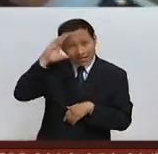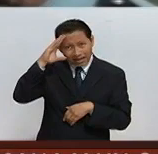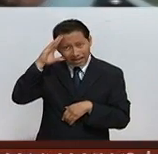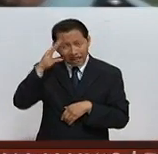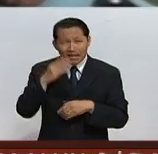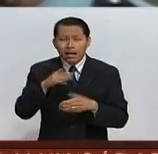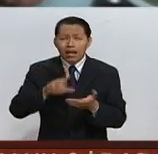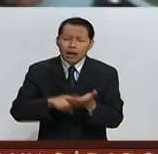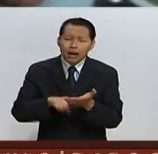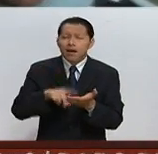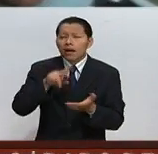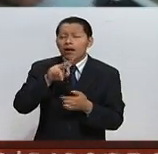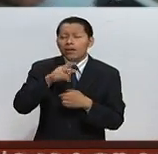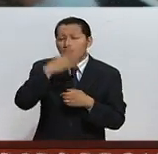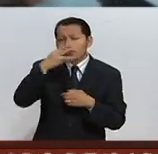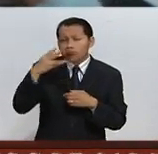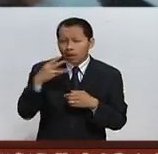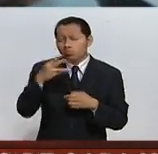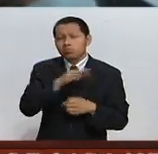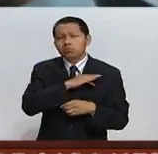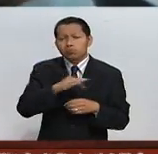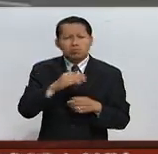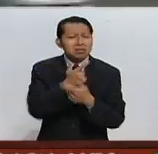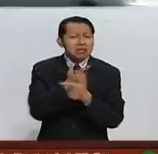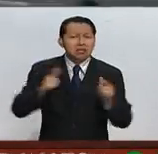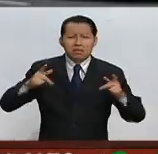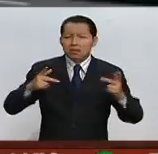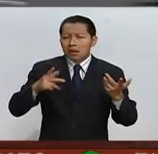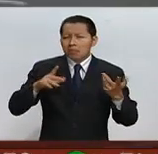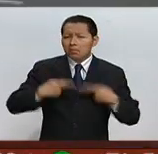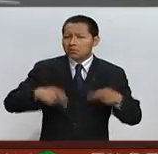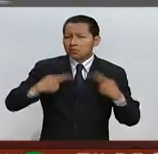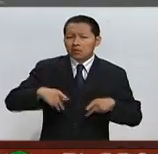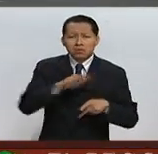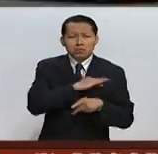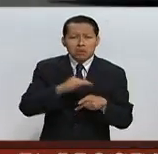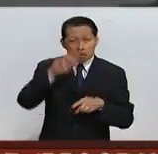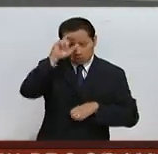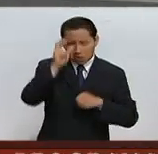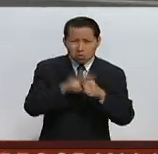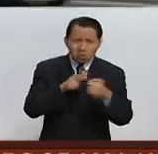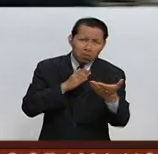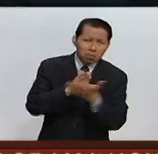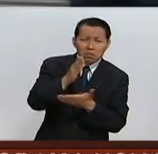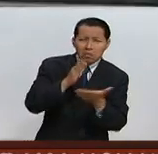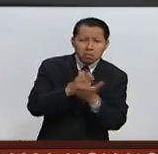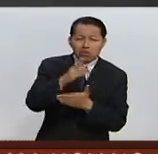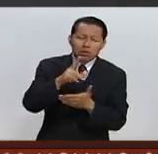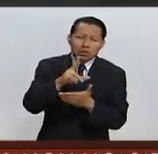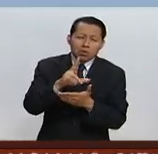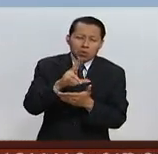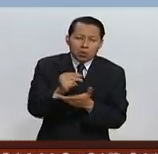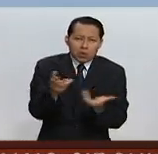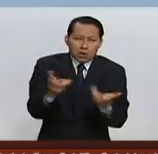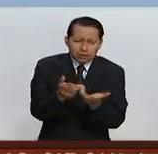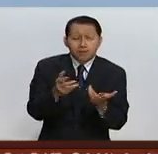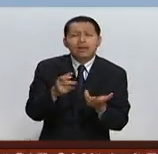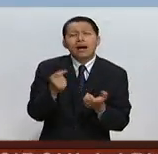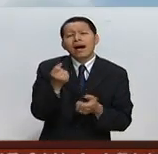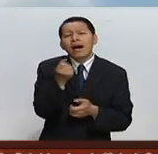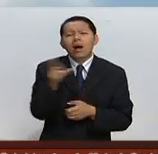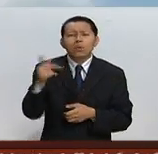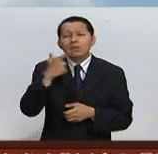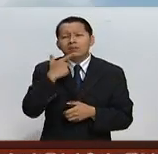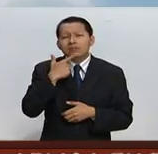donde la visa Schengen, que permite el libre tránsito de las personas entre los países europeos, no se aplica. Sin embargo, algunos británicos